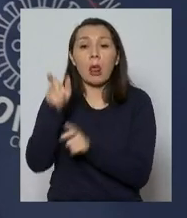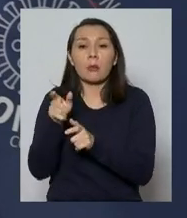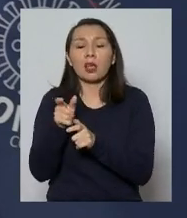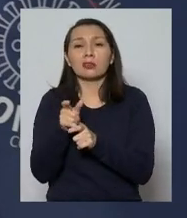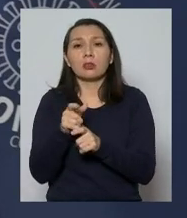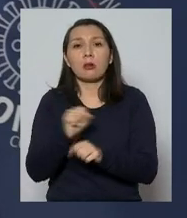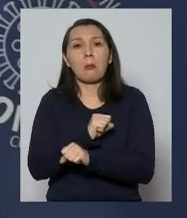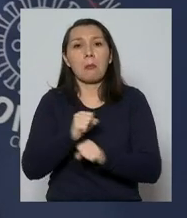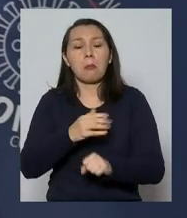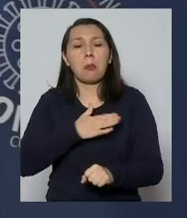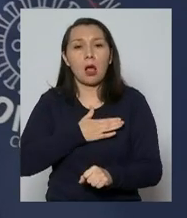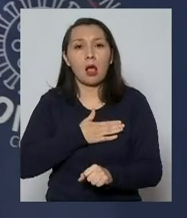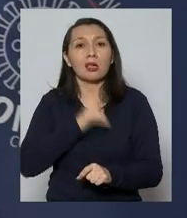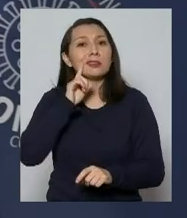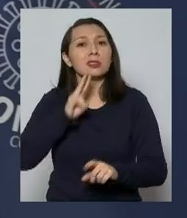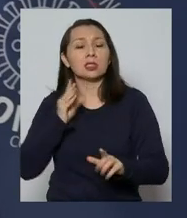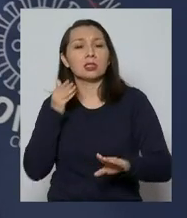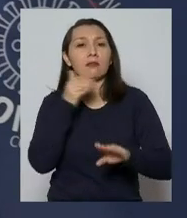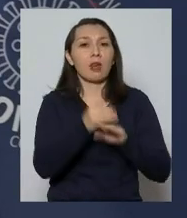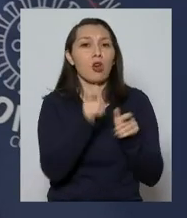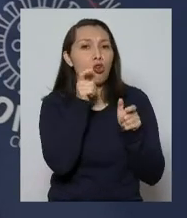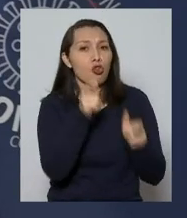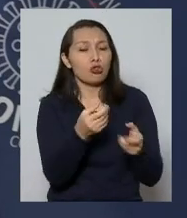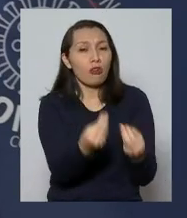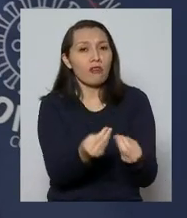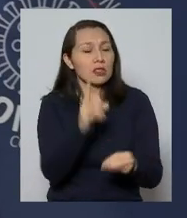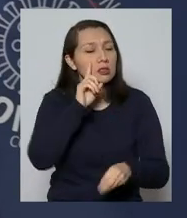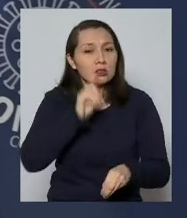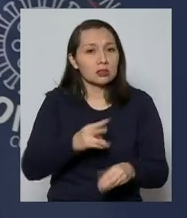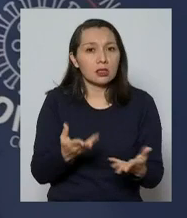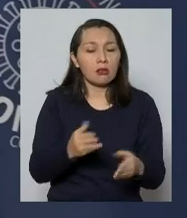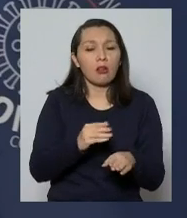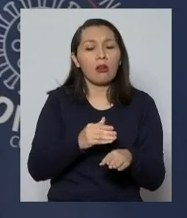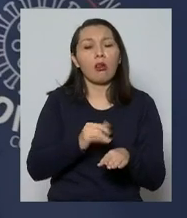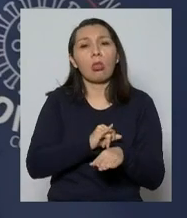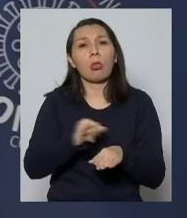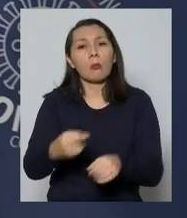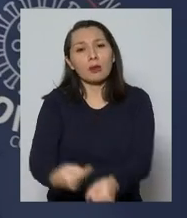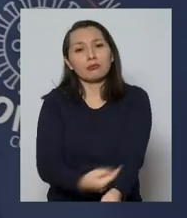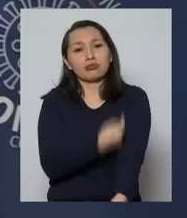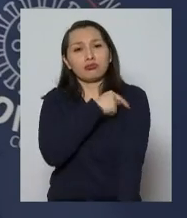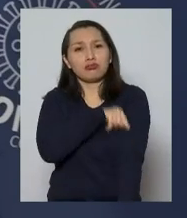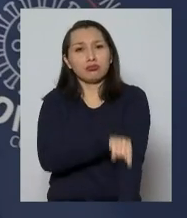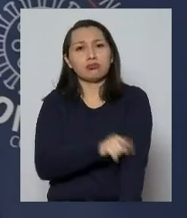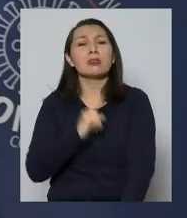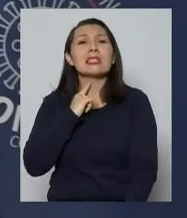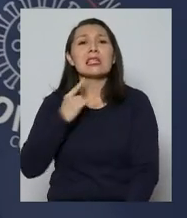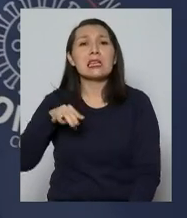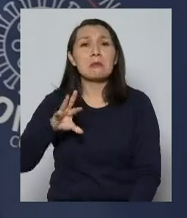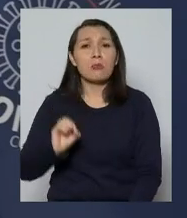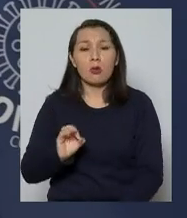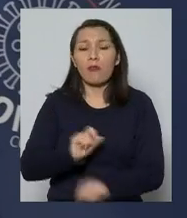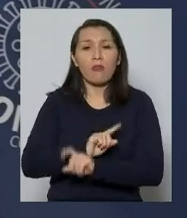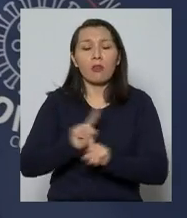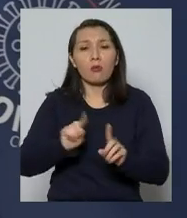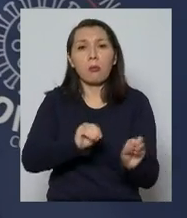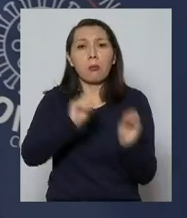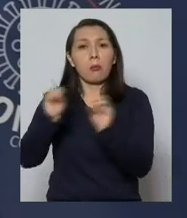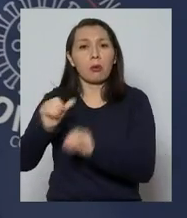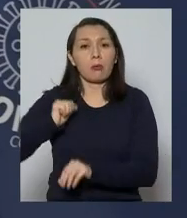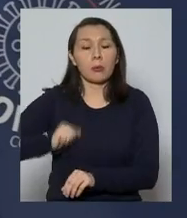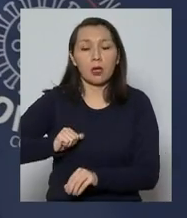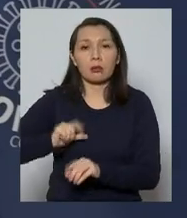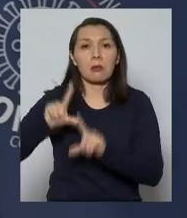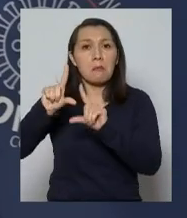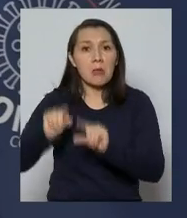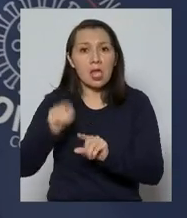pacientes con infarto no están consultando a tiempo, se están dejando de hacer quimioterapia, se están dejando de hacer cirugía, se están haciendo